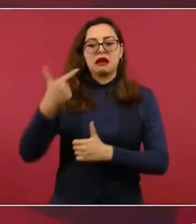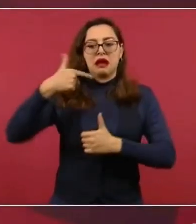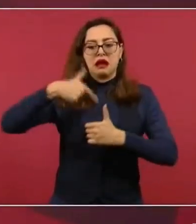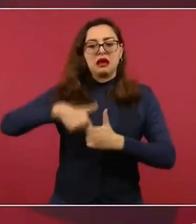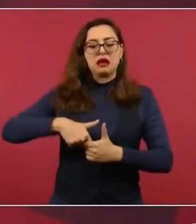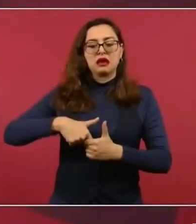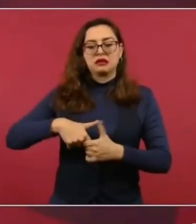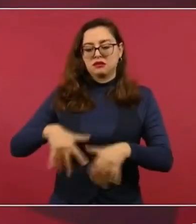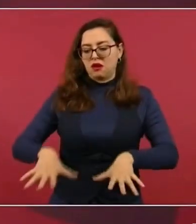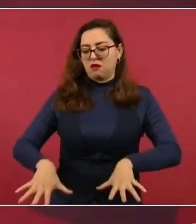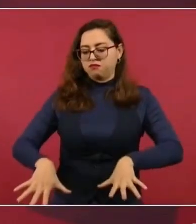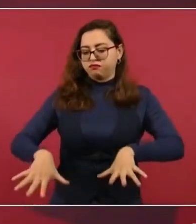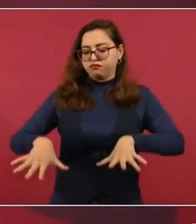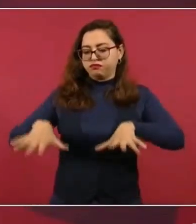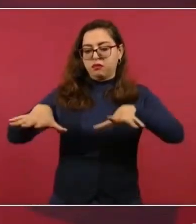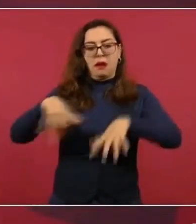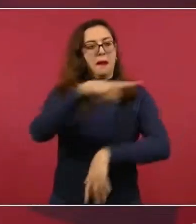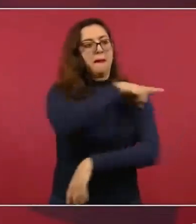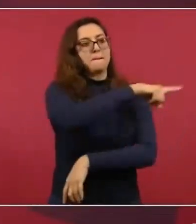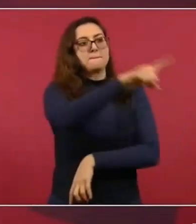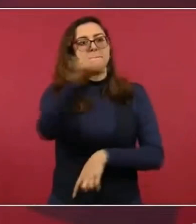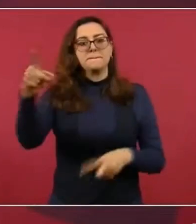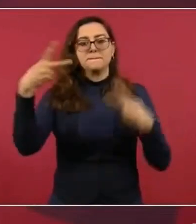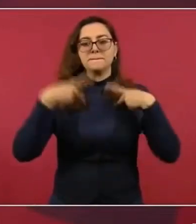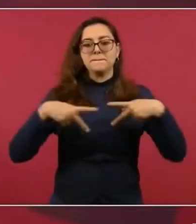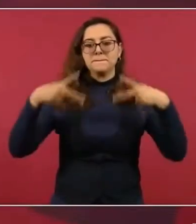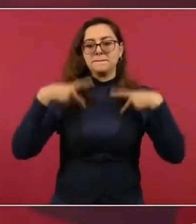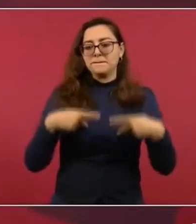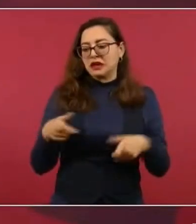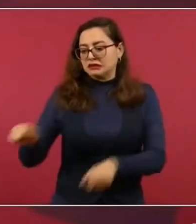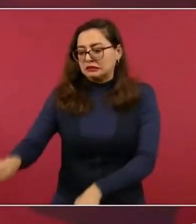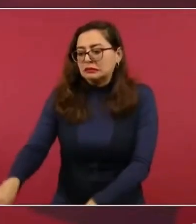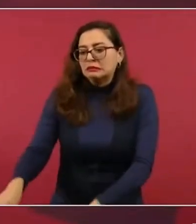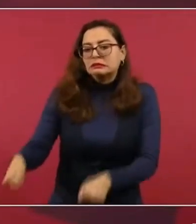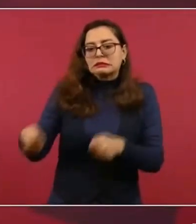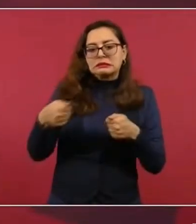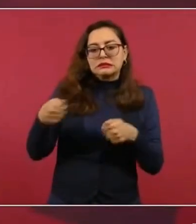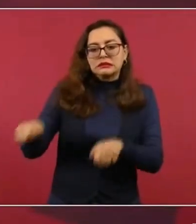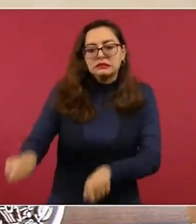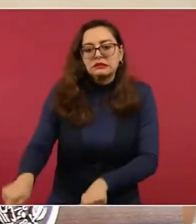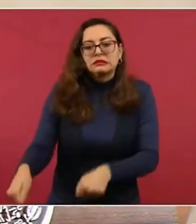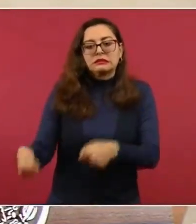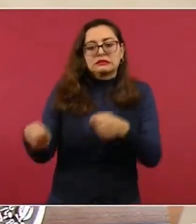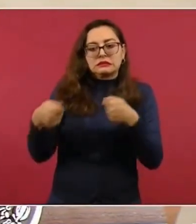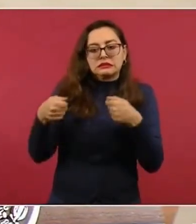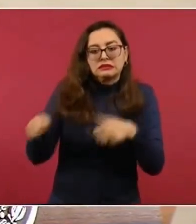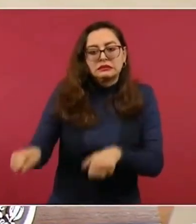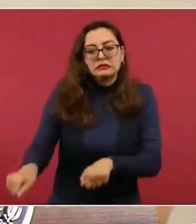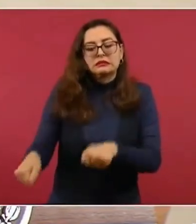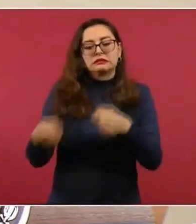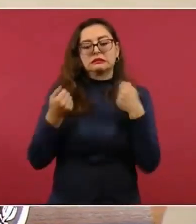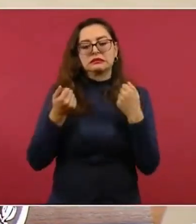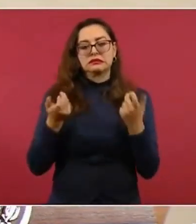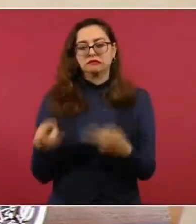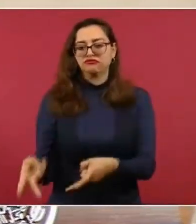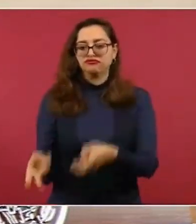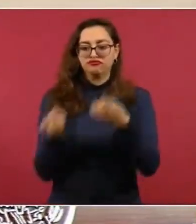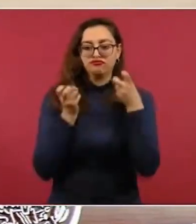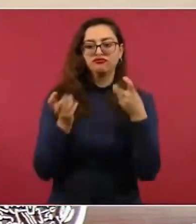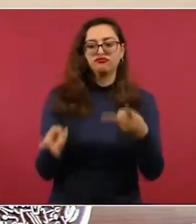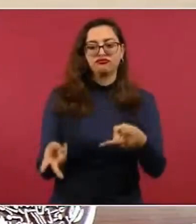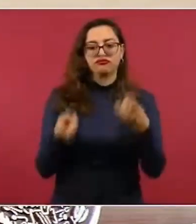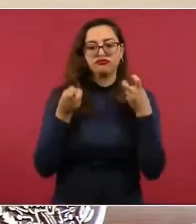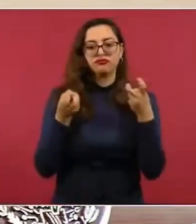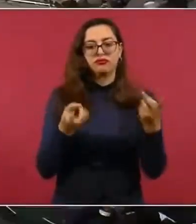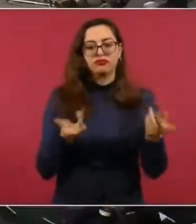rudimentaria, para que siga saliendo gasolina y llegue la gente con